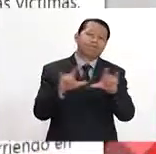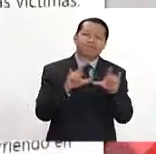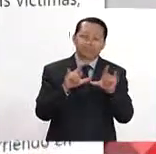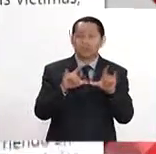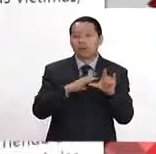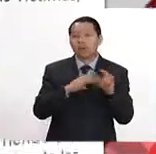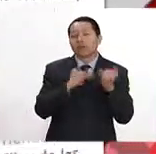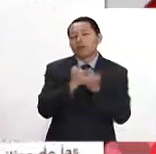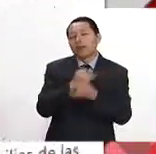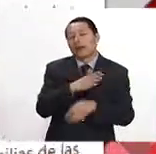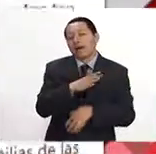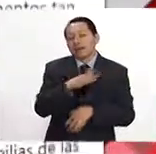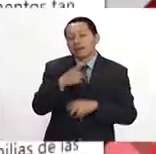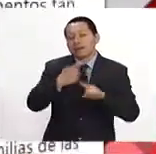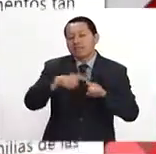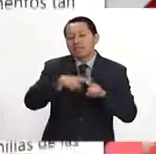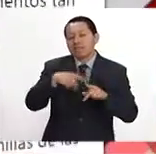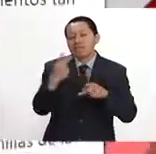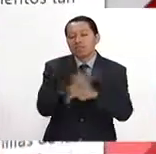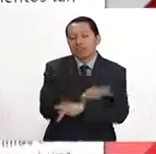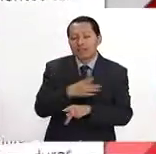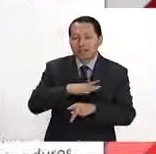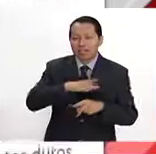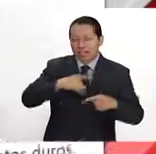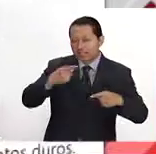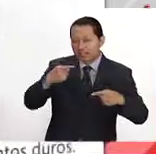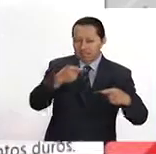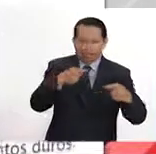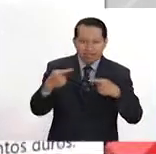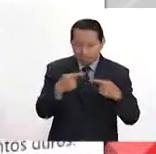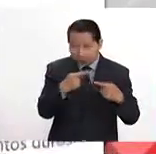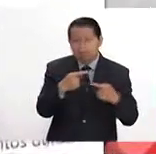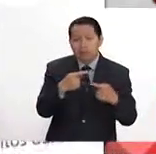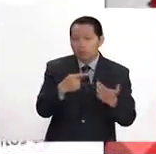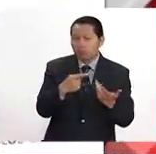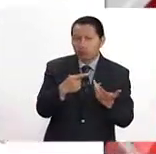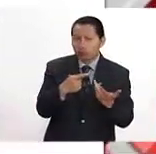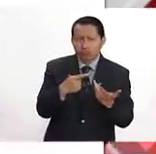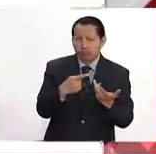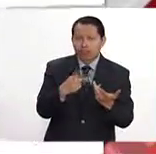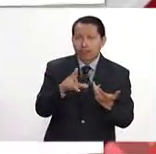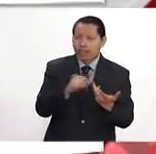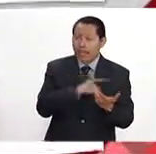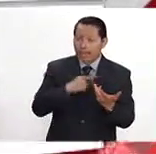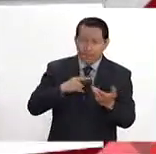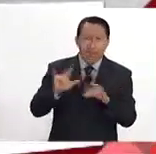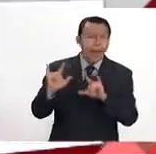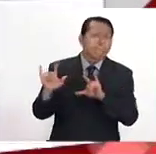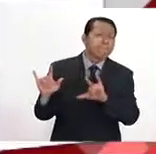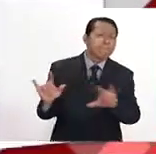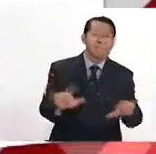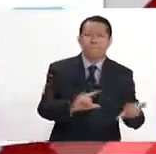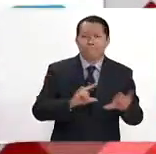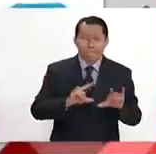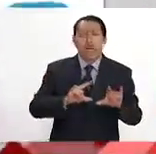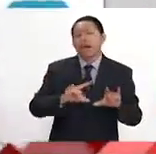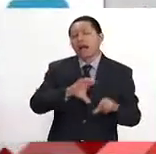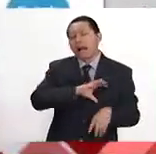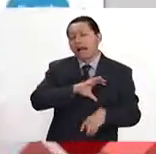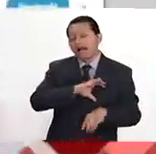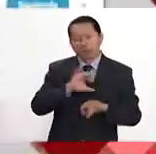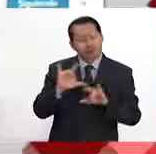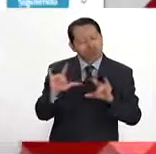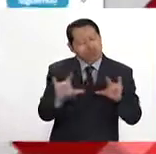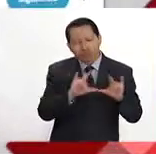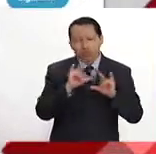situaciones que pudieran existir de rivalidades, en momentos como estos no existe más que la fraternidad, el cariño y decir,